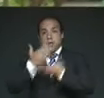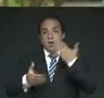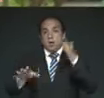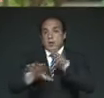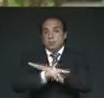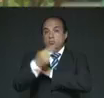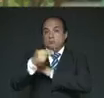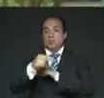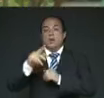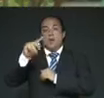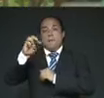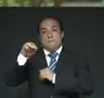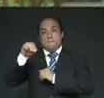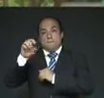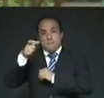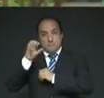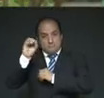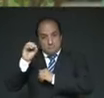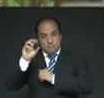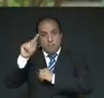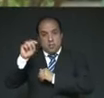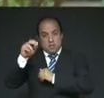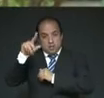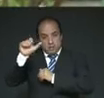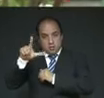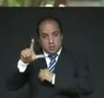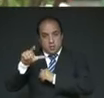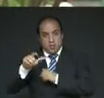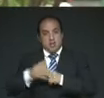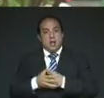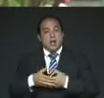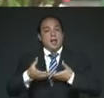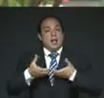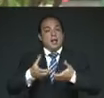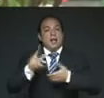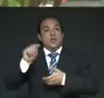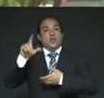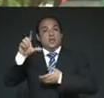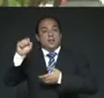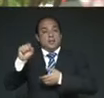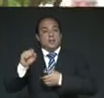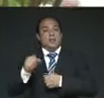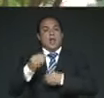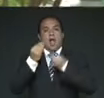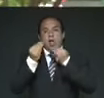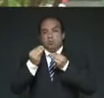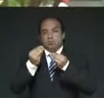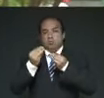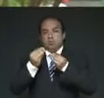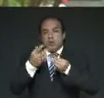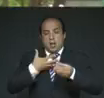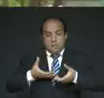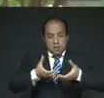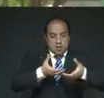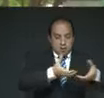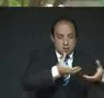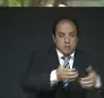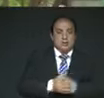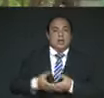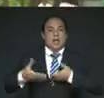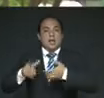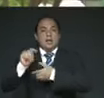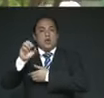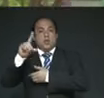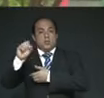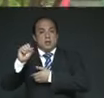-Tenochtitlan. El canal de los toltecas era uno de los muchos que atravesaban la calzada de Tlacopan que unía a la ciudad